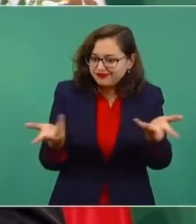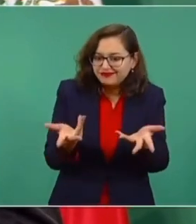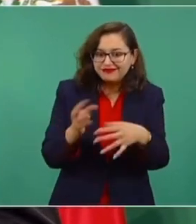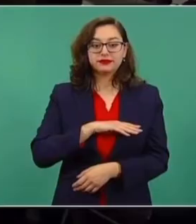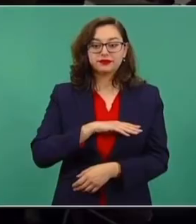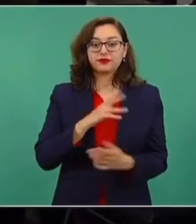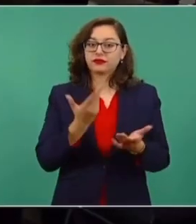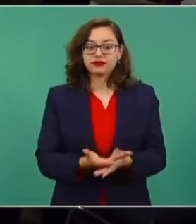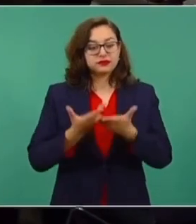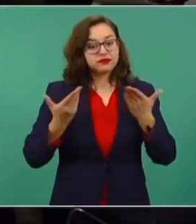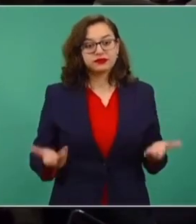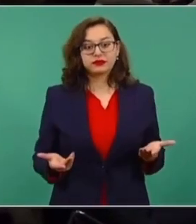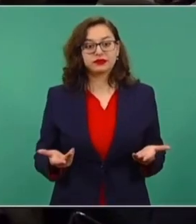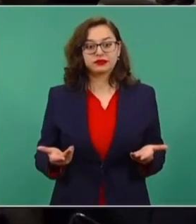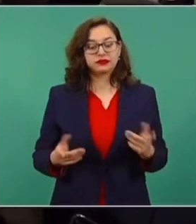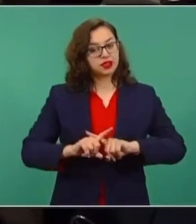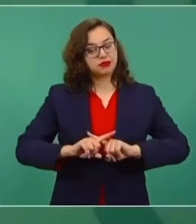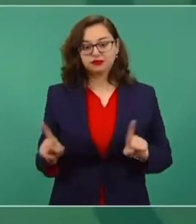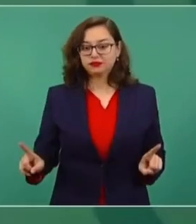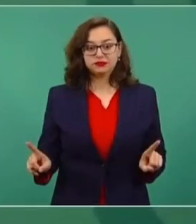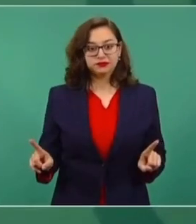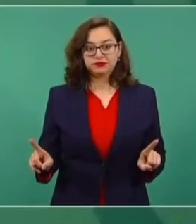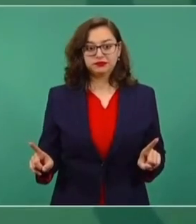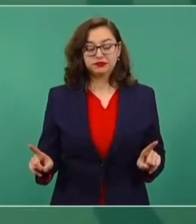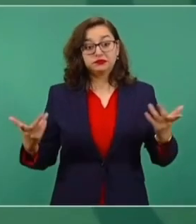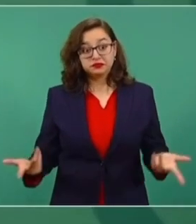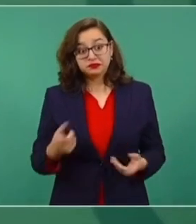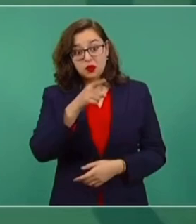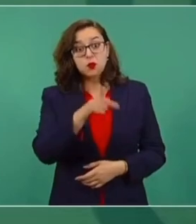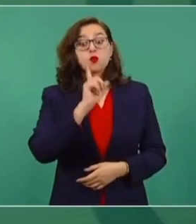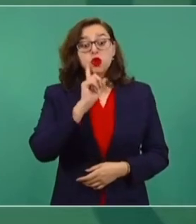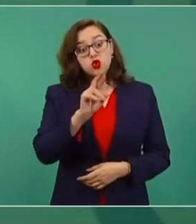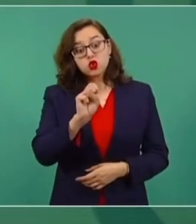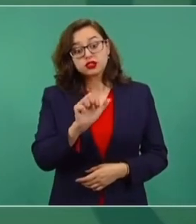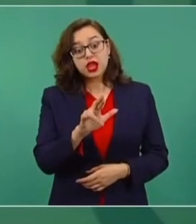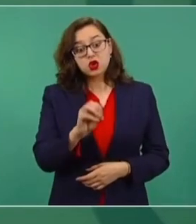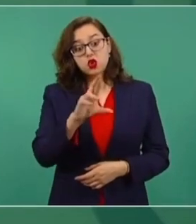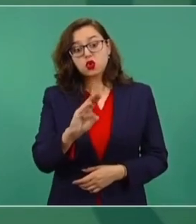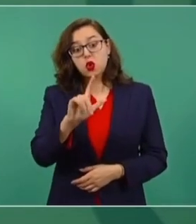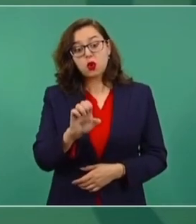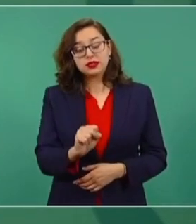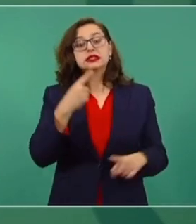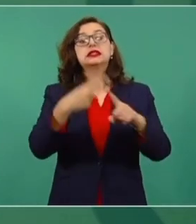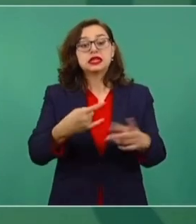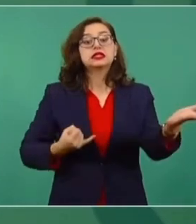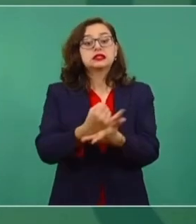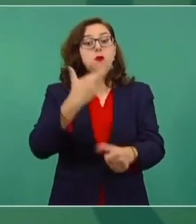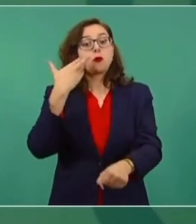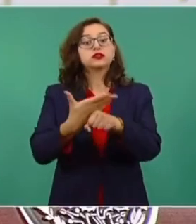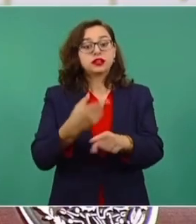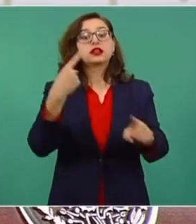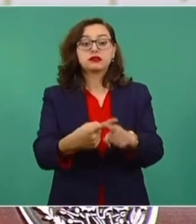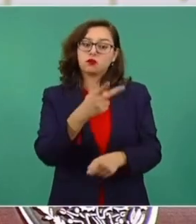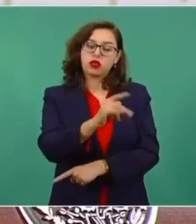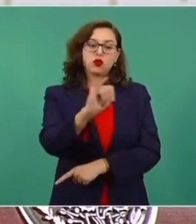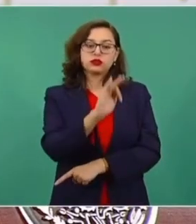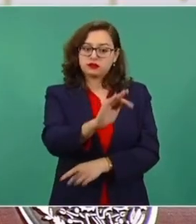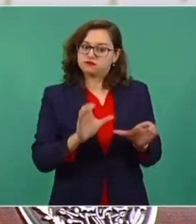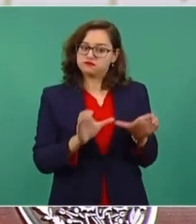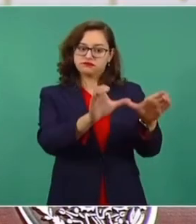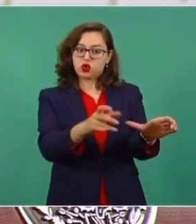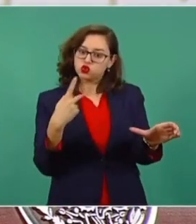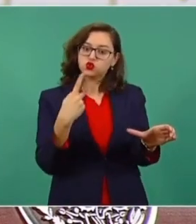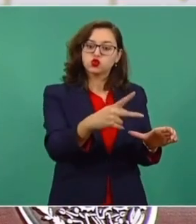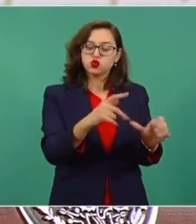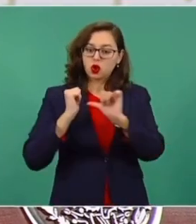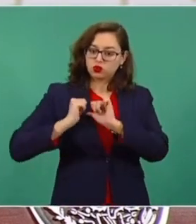de cohecho. Entonces, en el caso de Rosario Robles, es un asunto del Poder Judicial. Es el que resuelve. Y si el juez